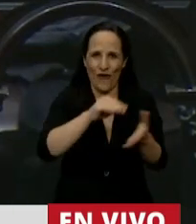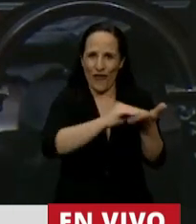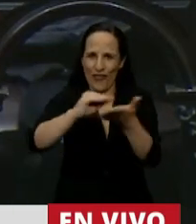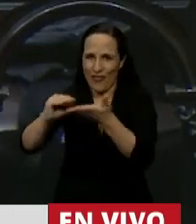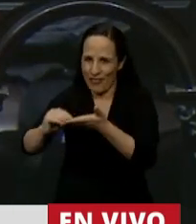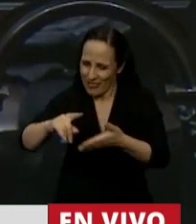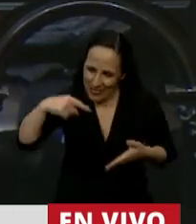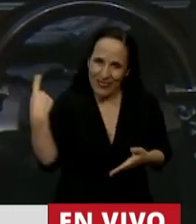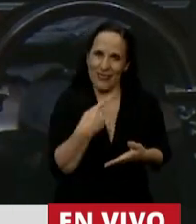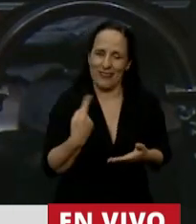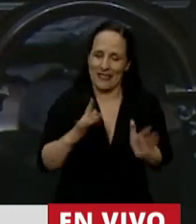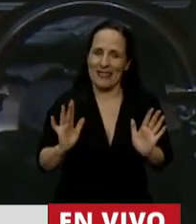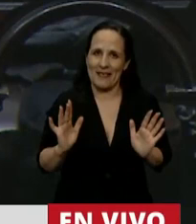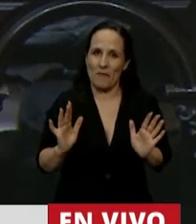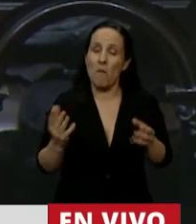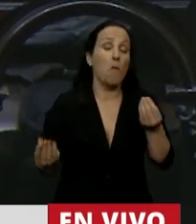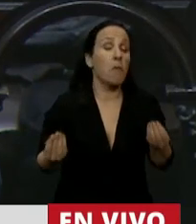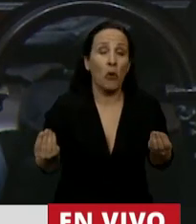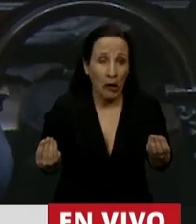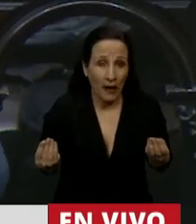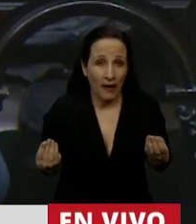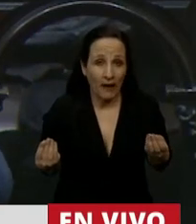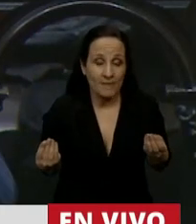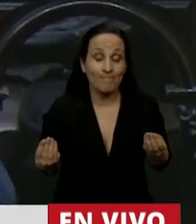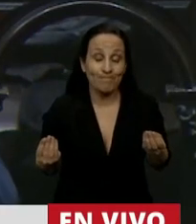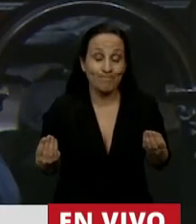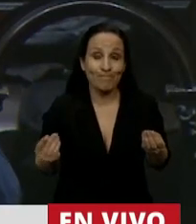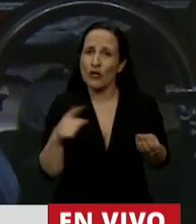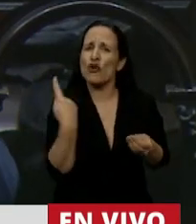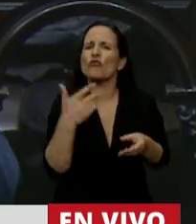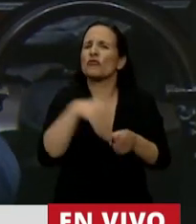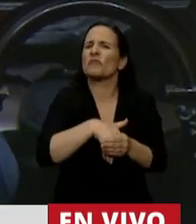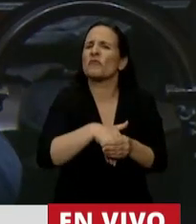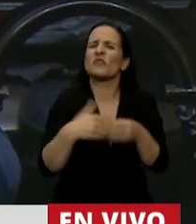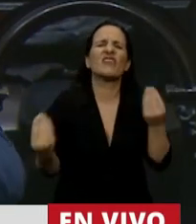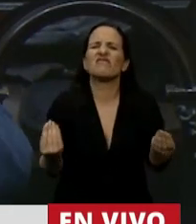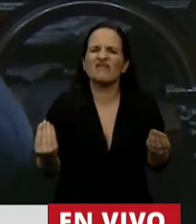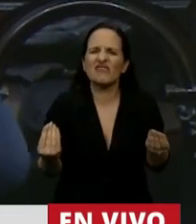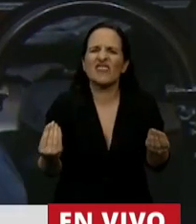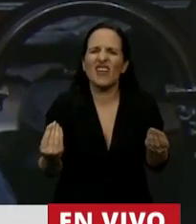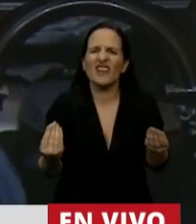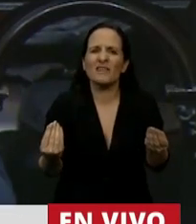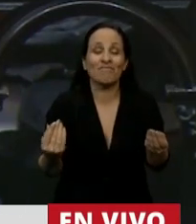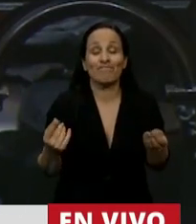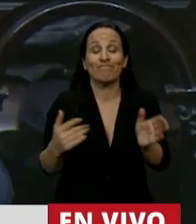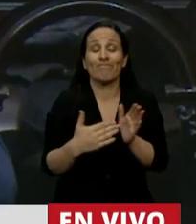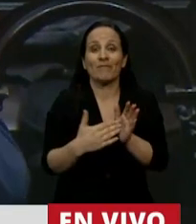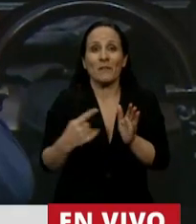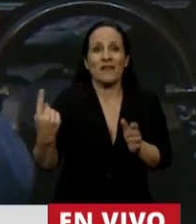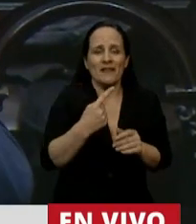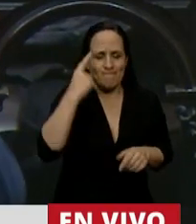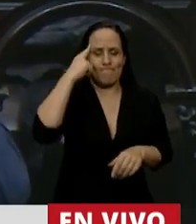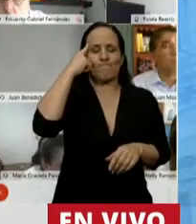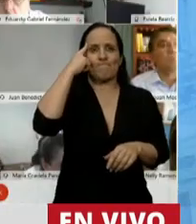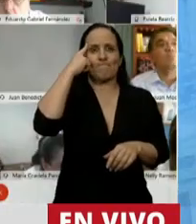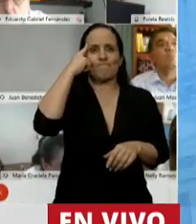ocupamos nosotros como legisladores. ¿Por qué? Porque lo que votamos nosotros tiene que ver con una cuestión de conciencia, tiene